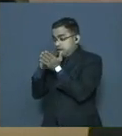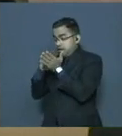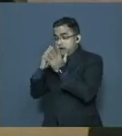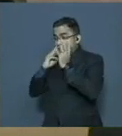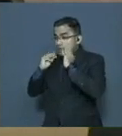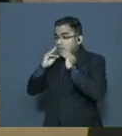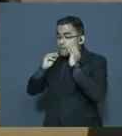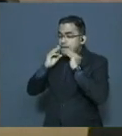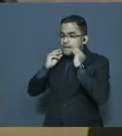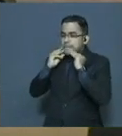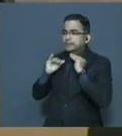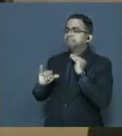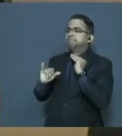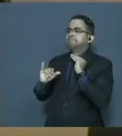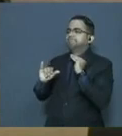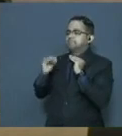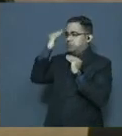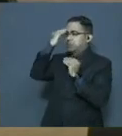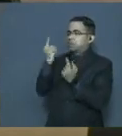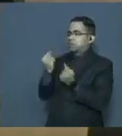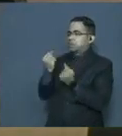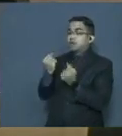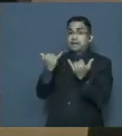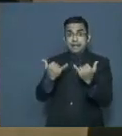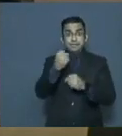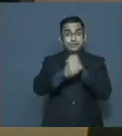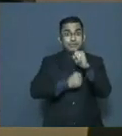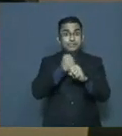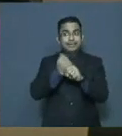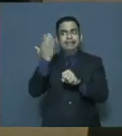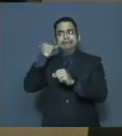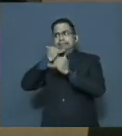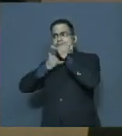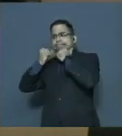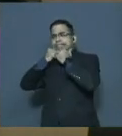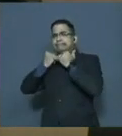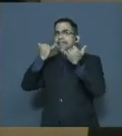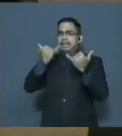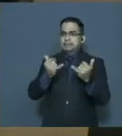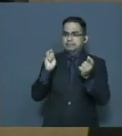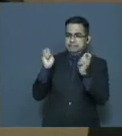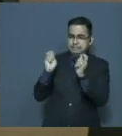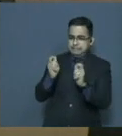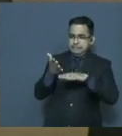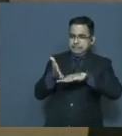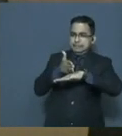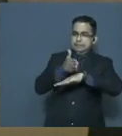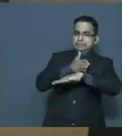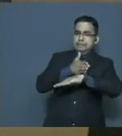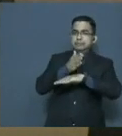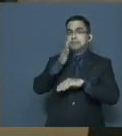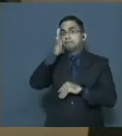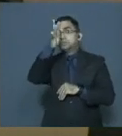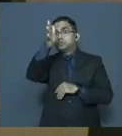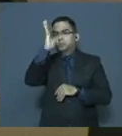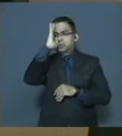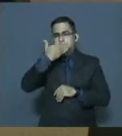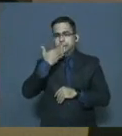partir de nuestros aciertos pero también de nuestros errores nos permiten mirar con optimismo el futuro.